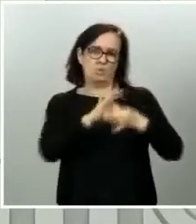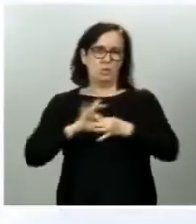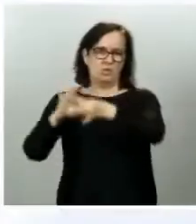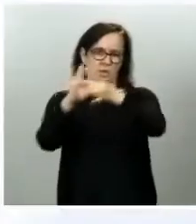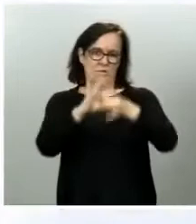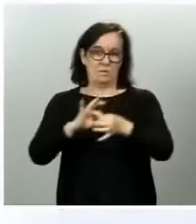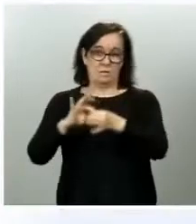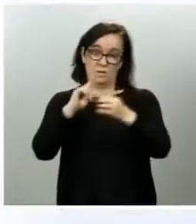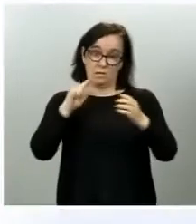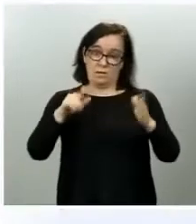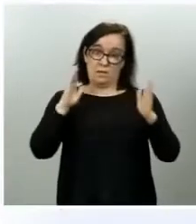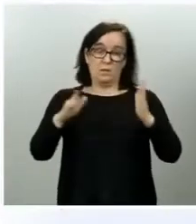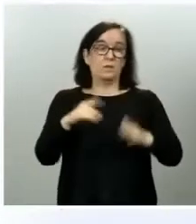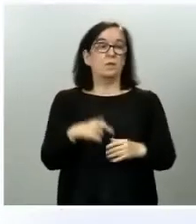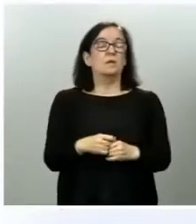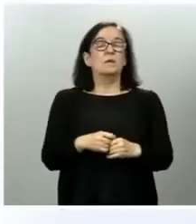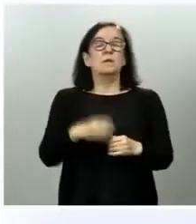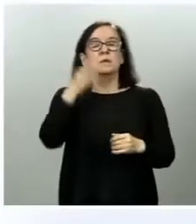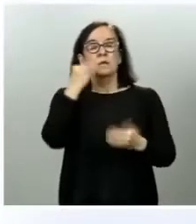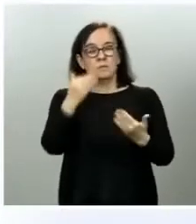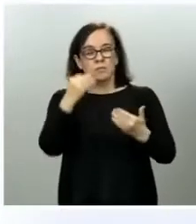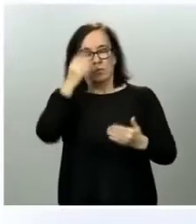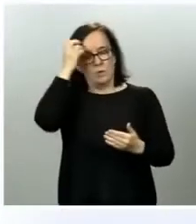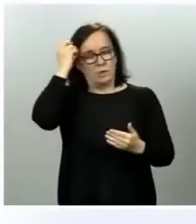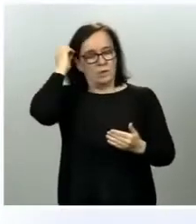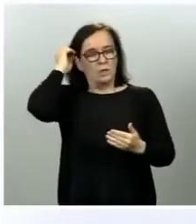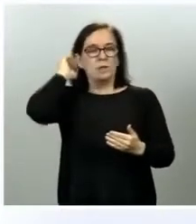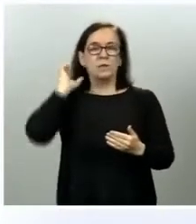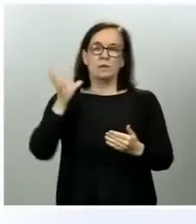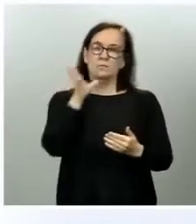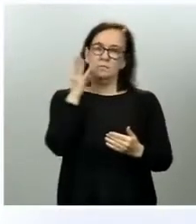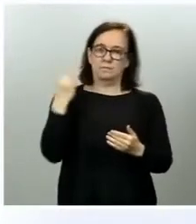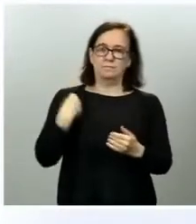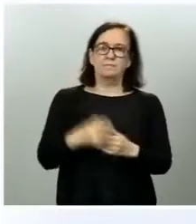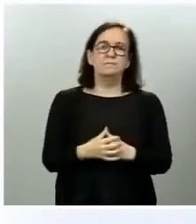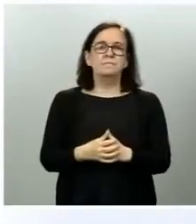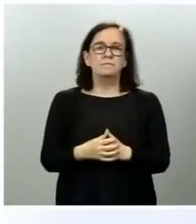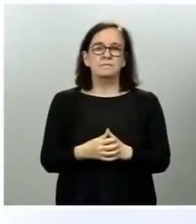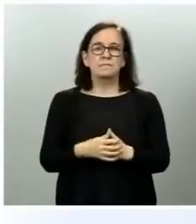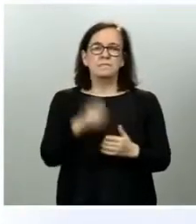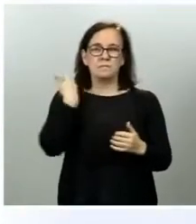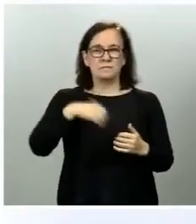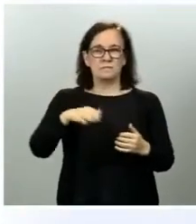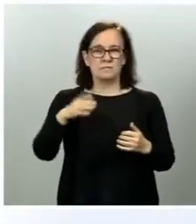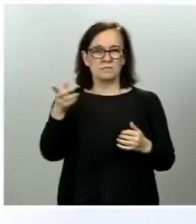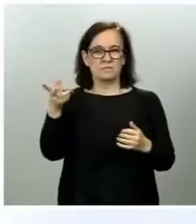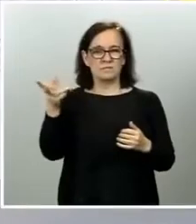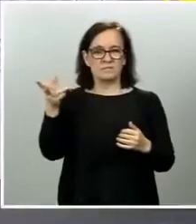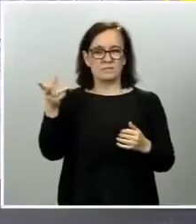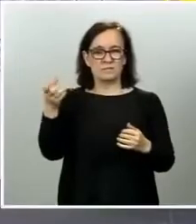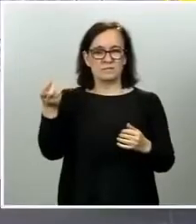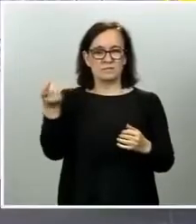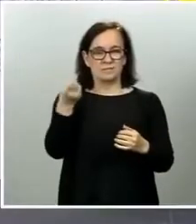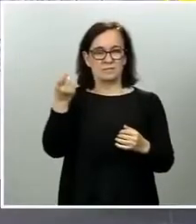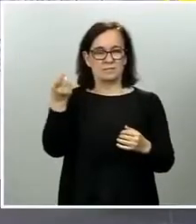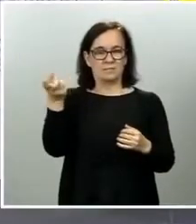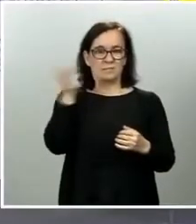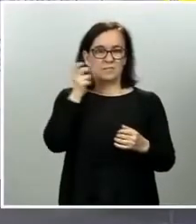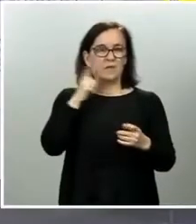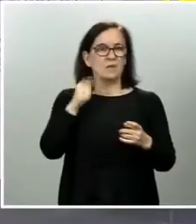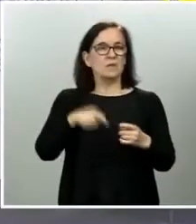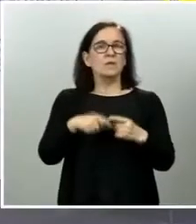Bien, muchas gracias, Carlos, por la pregunta. Ya habéis oído en alguna otra ocasión cómo el elemento